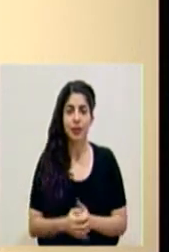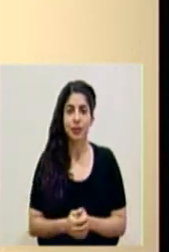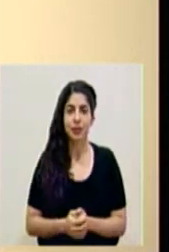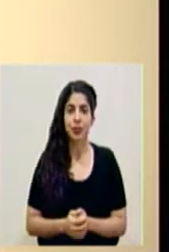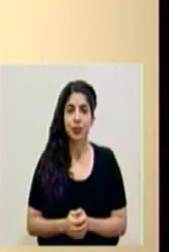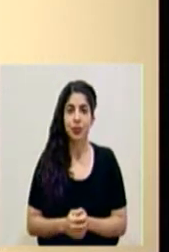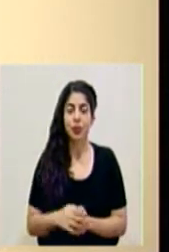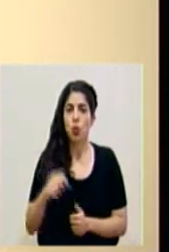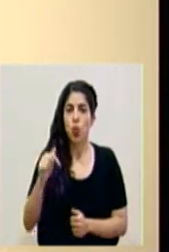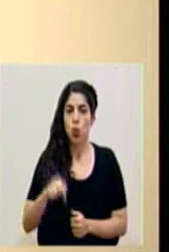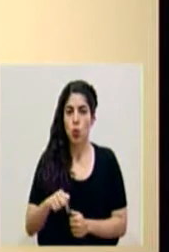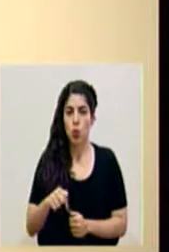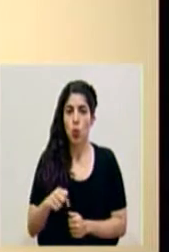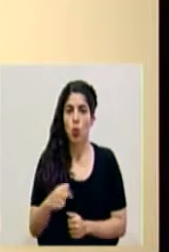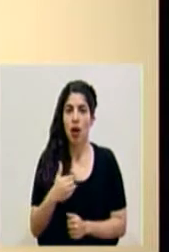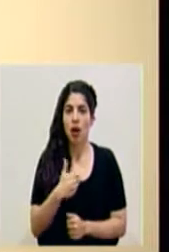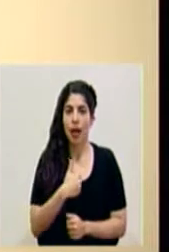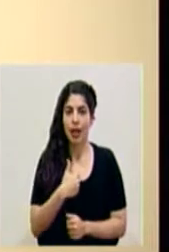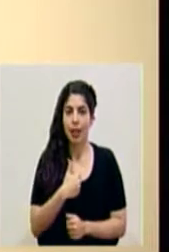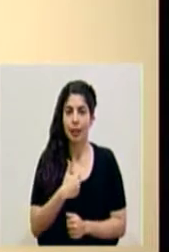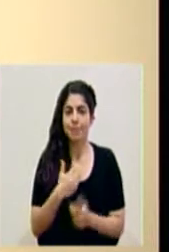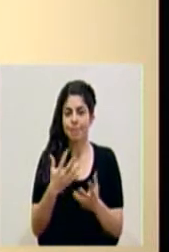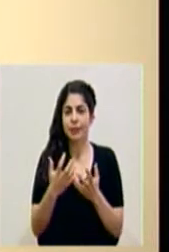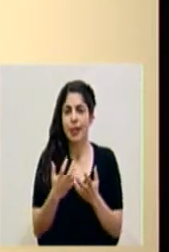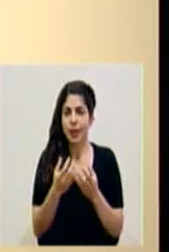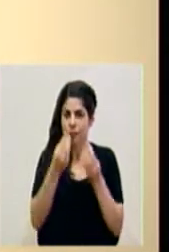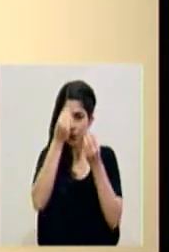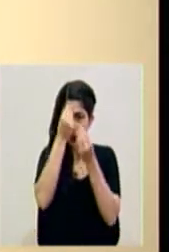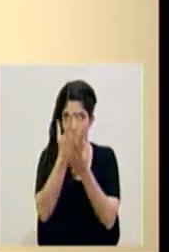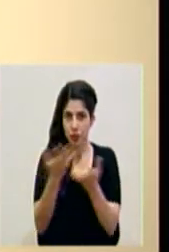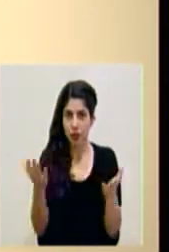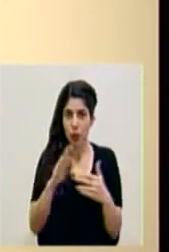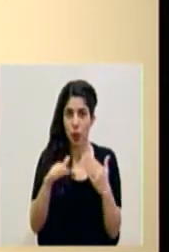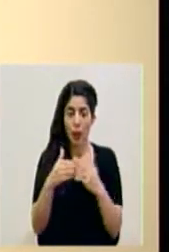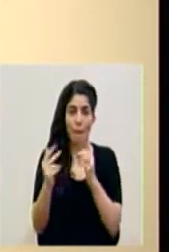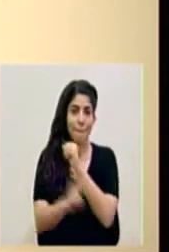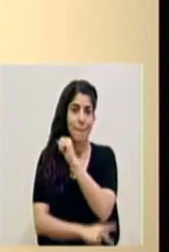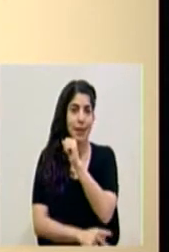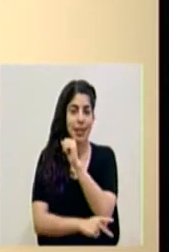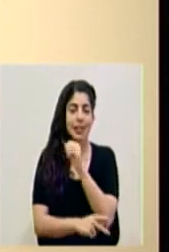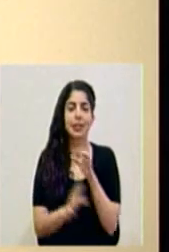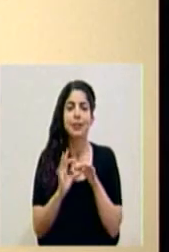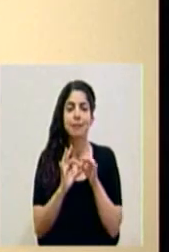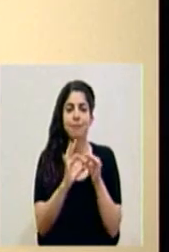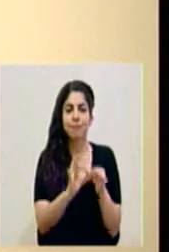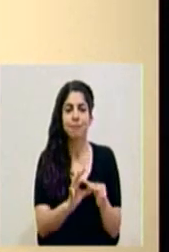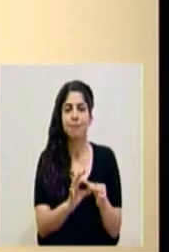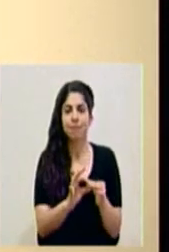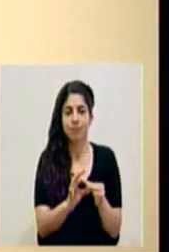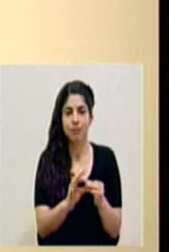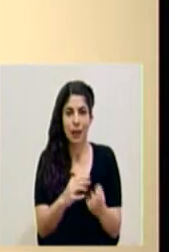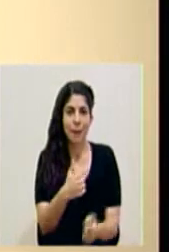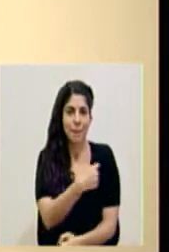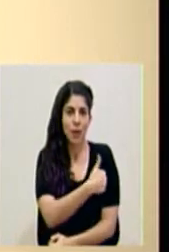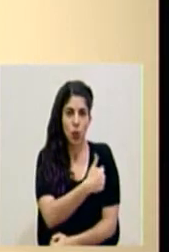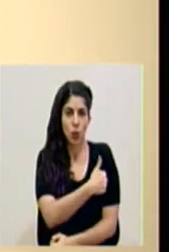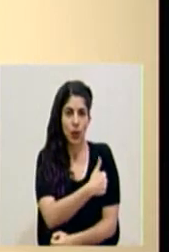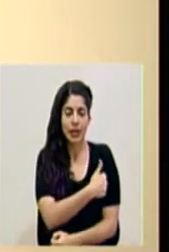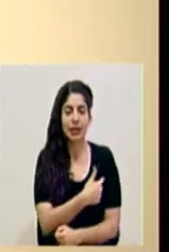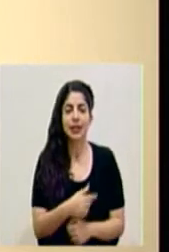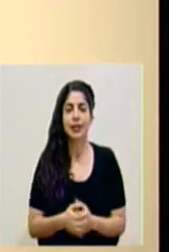El día de hoy queremos hacer un anuncio al país relacionado con las vacunas.